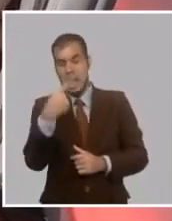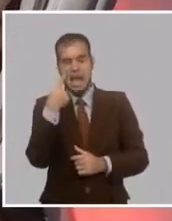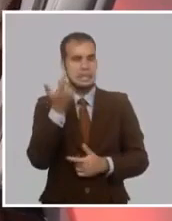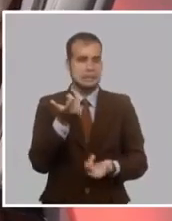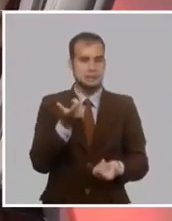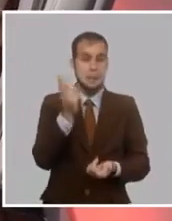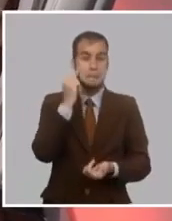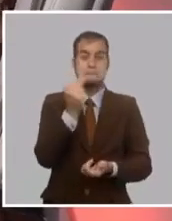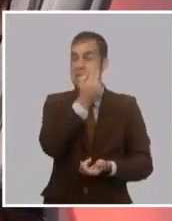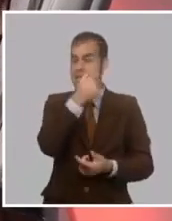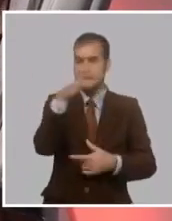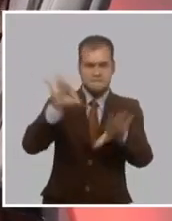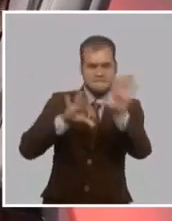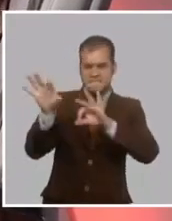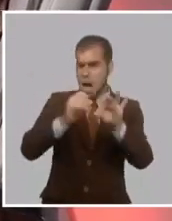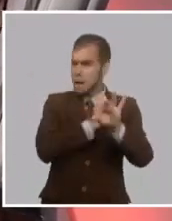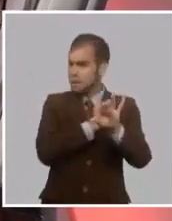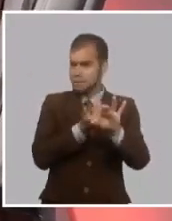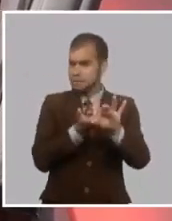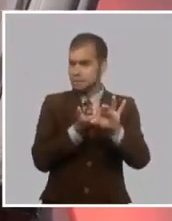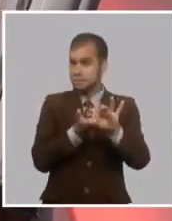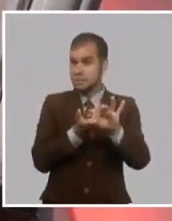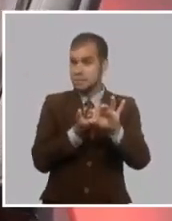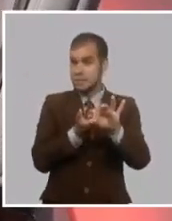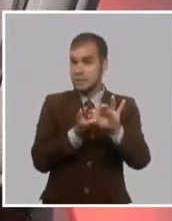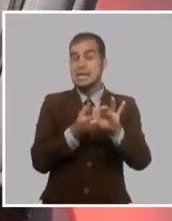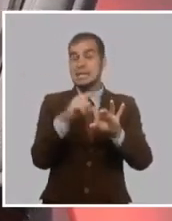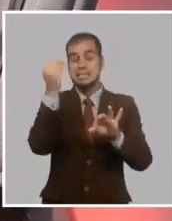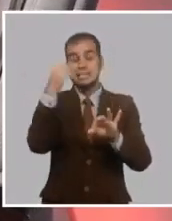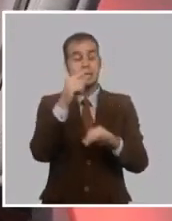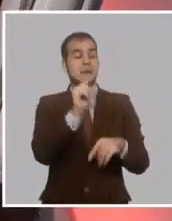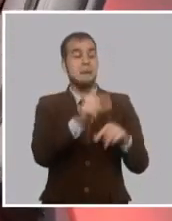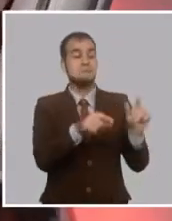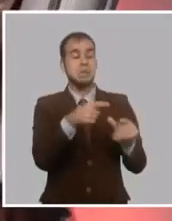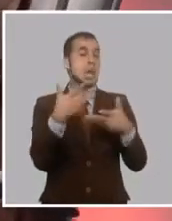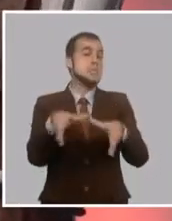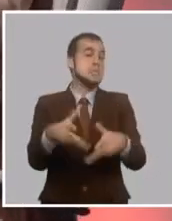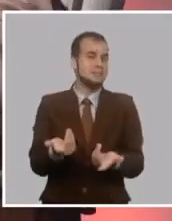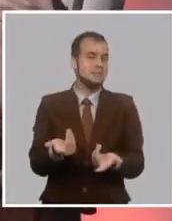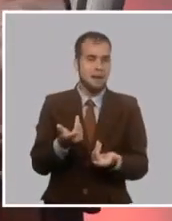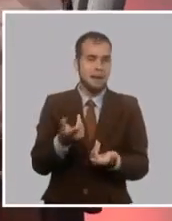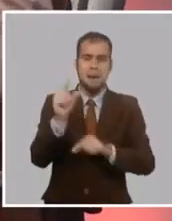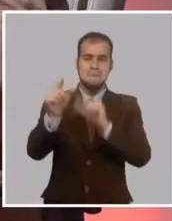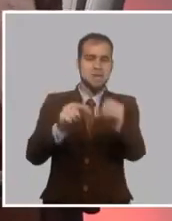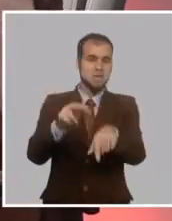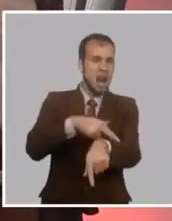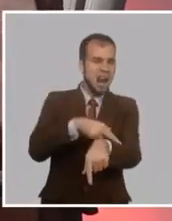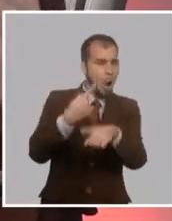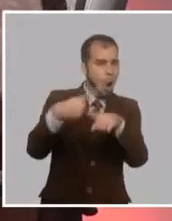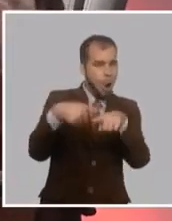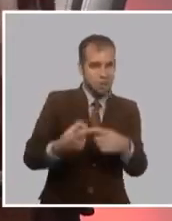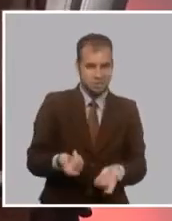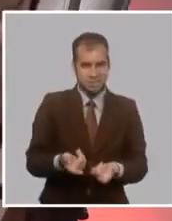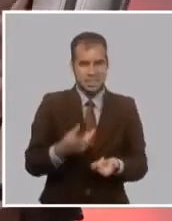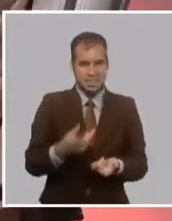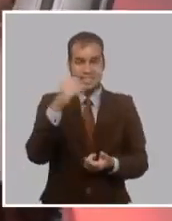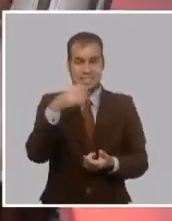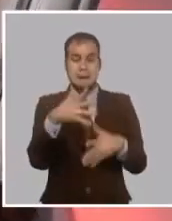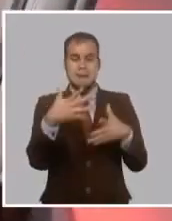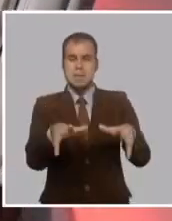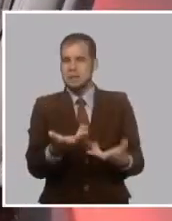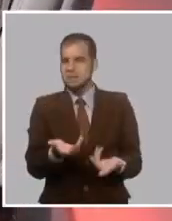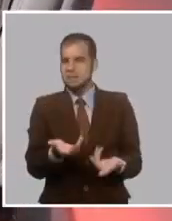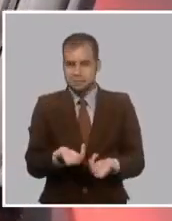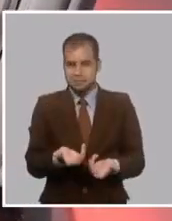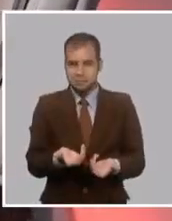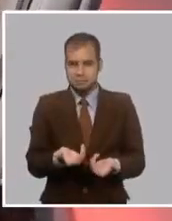Martí quiera seleccionar, sino porque los que le tienen miedo al negro, los que le tienen miedo a la guerra, los que pretenden amarrarse al pacto del San Juan y no al espíritu de